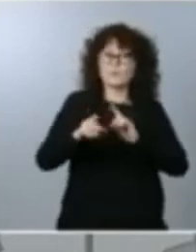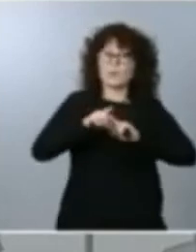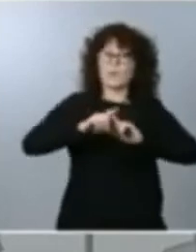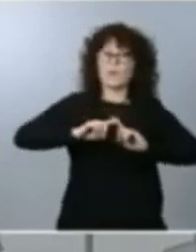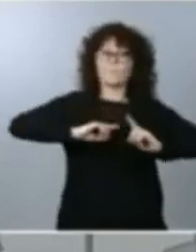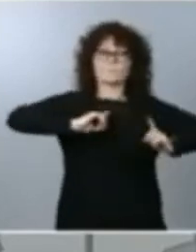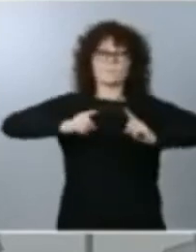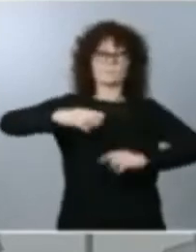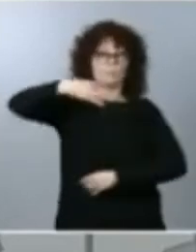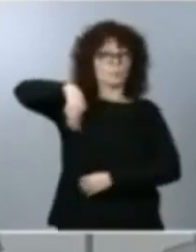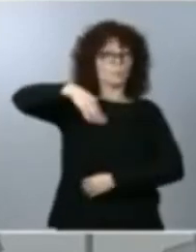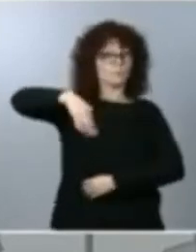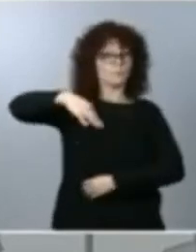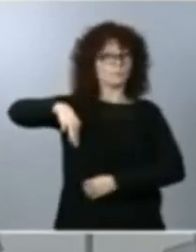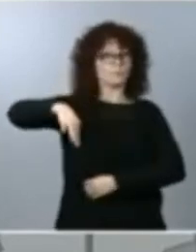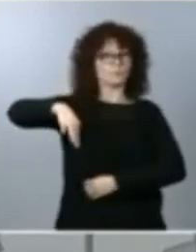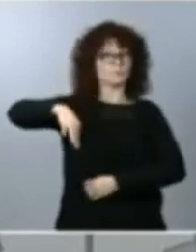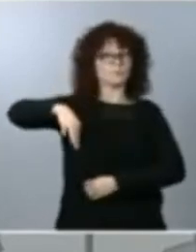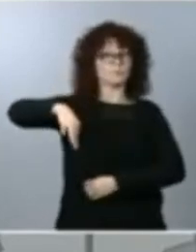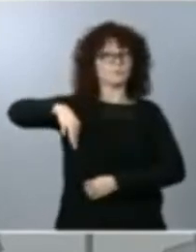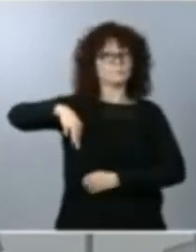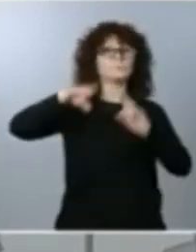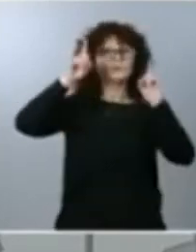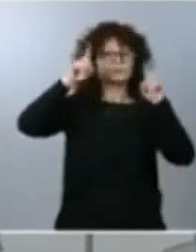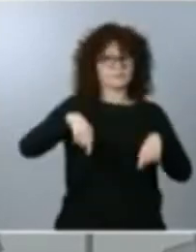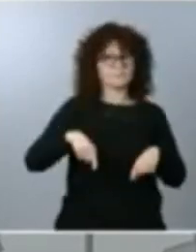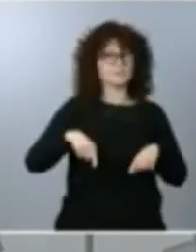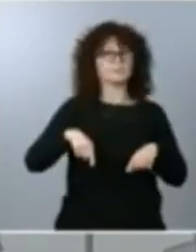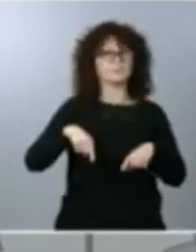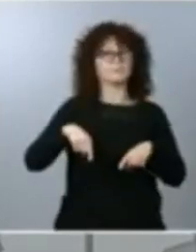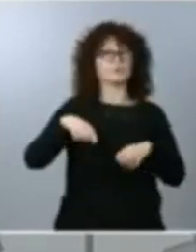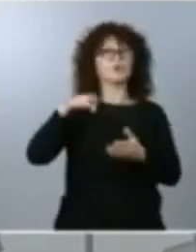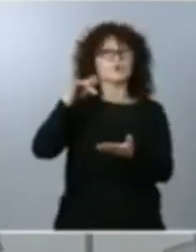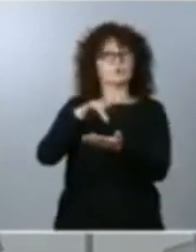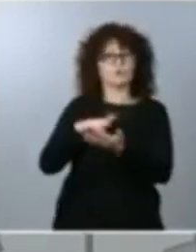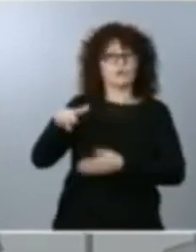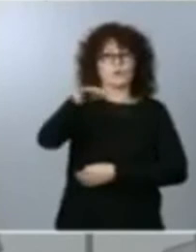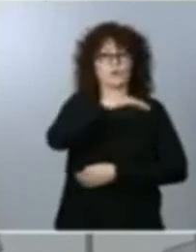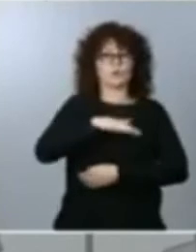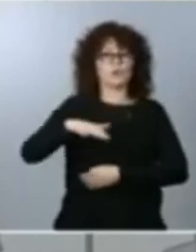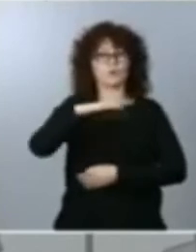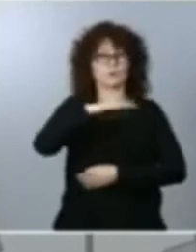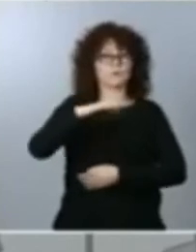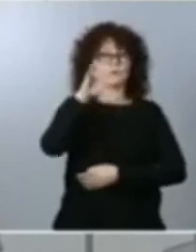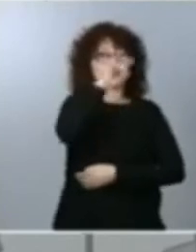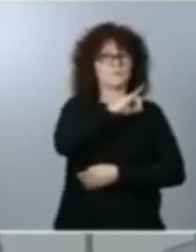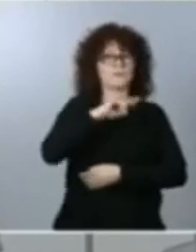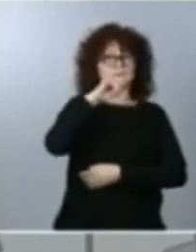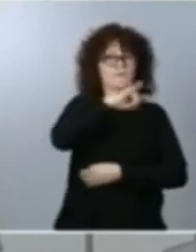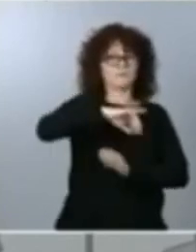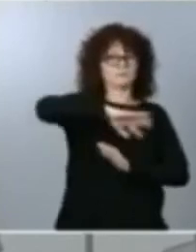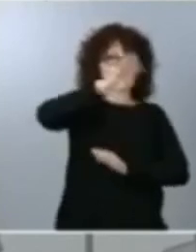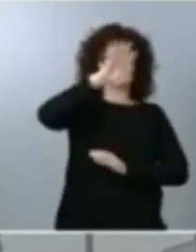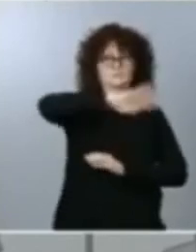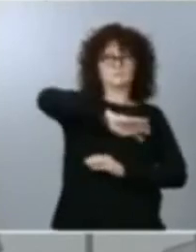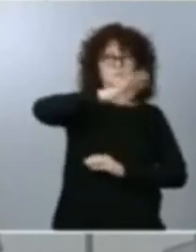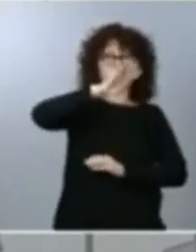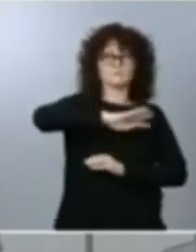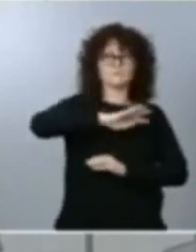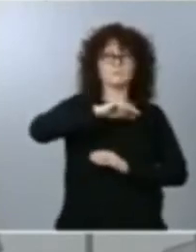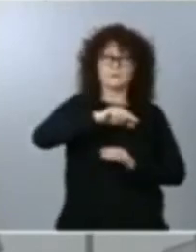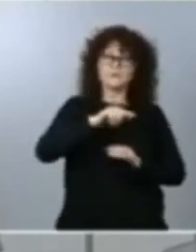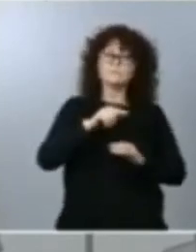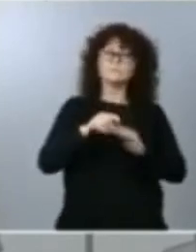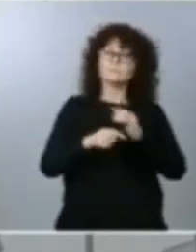en la zona del Atlántico para Canarias y a partir de ahí hemos ido articulando y consolidando una